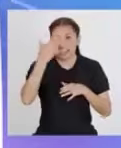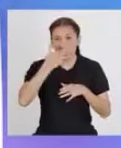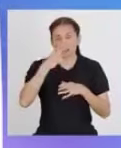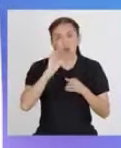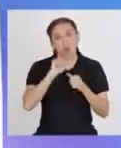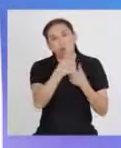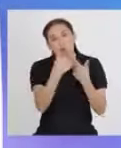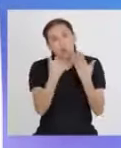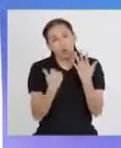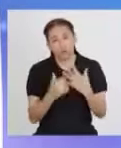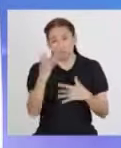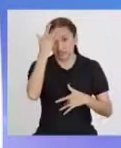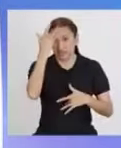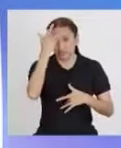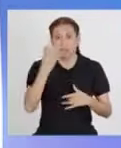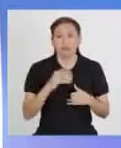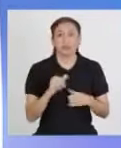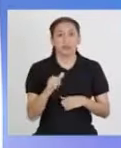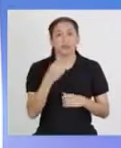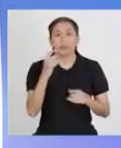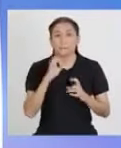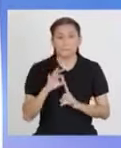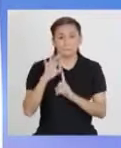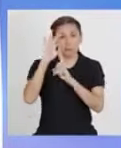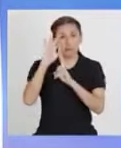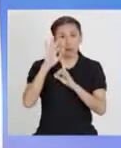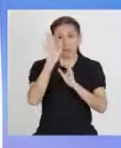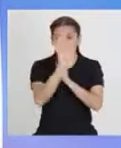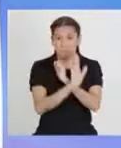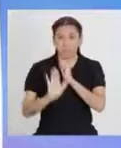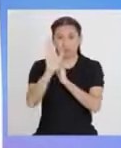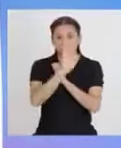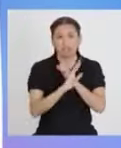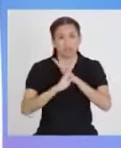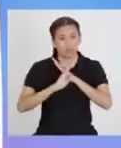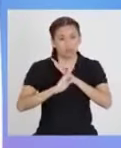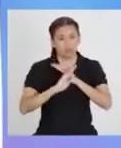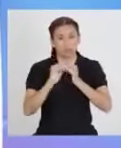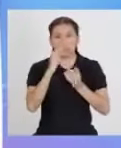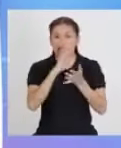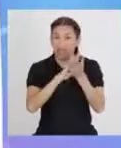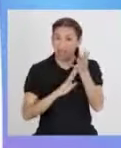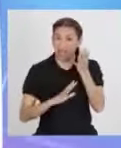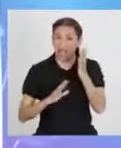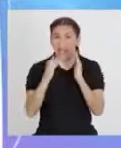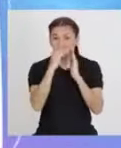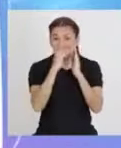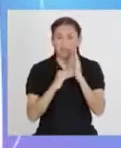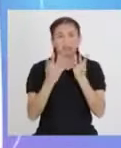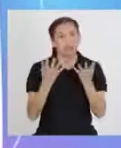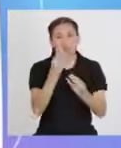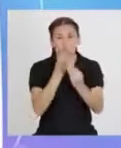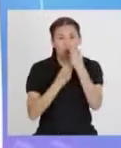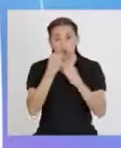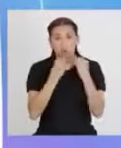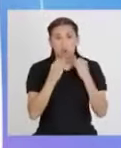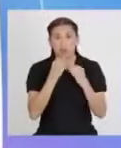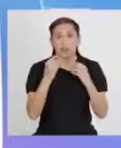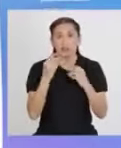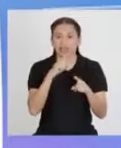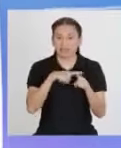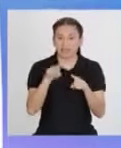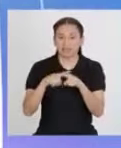enfermedades. La principal protección que se tiene contra enfermedades como la anemia es consumir alimentos